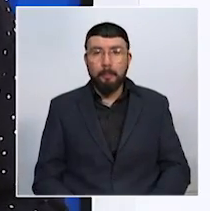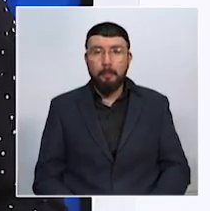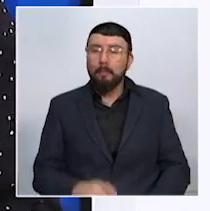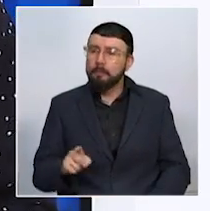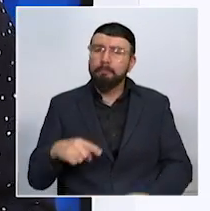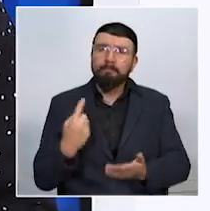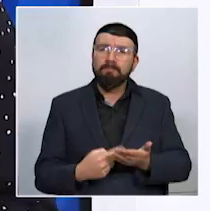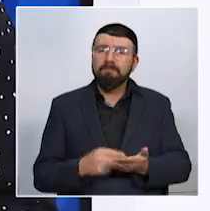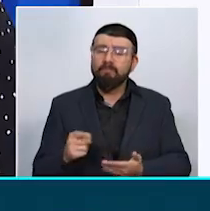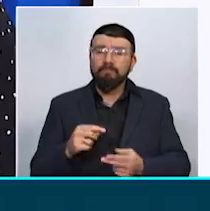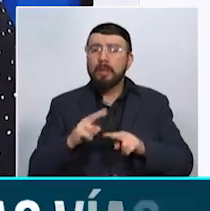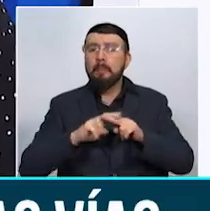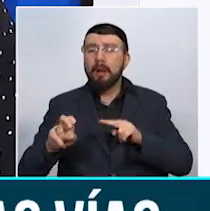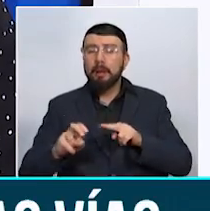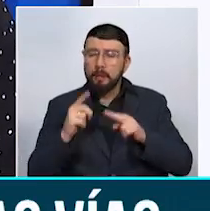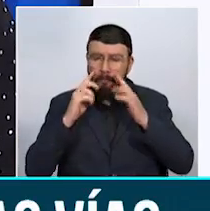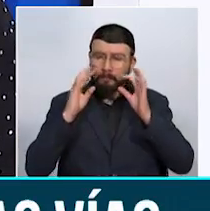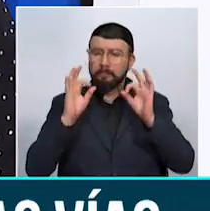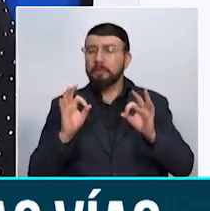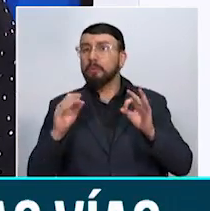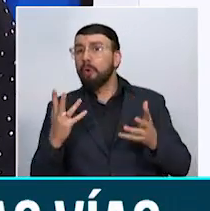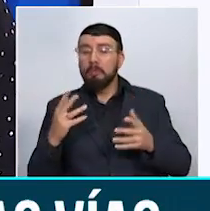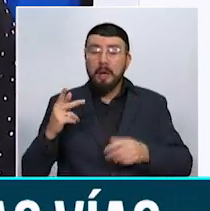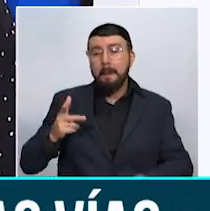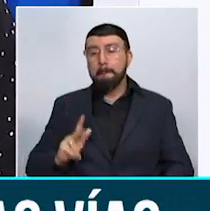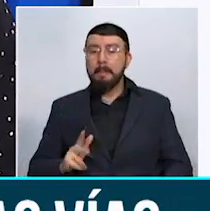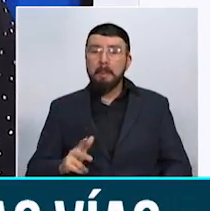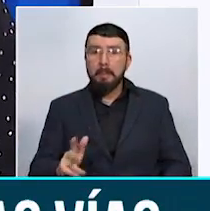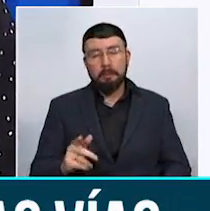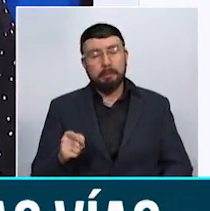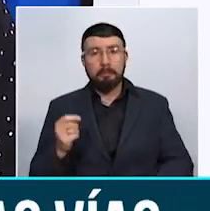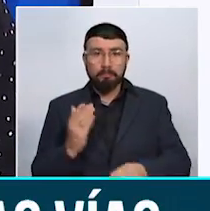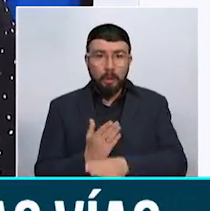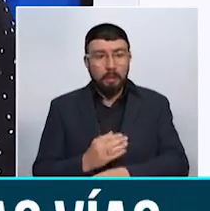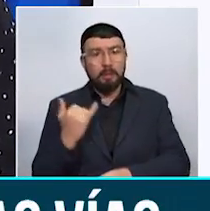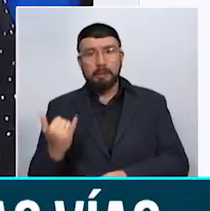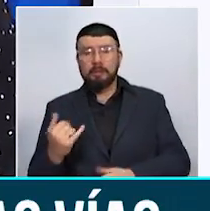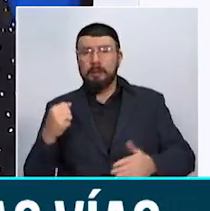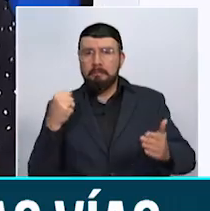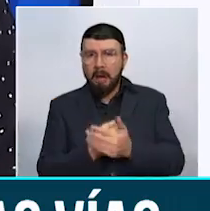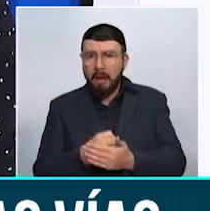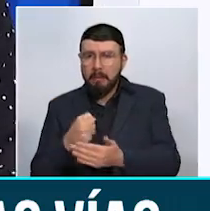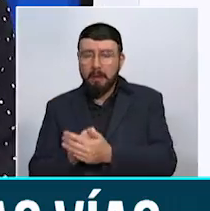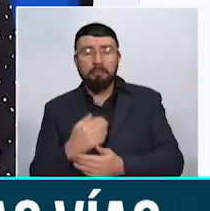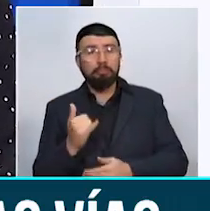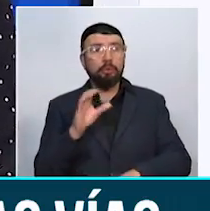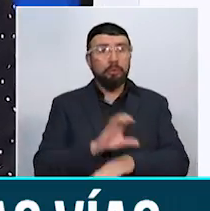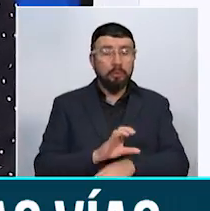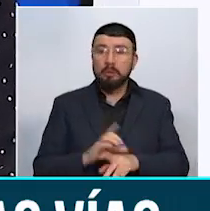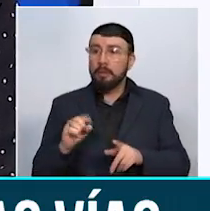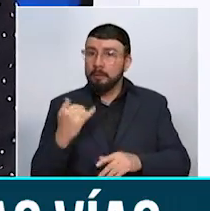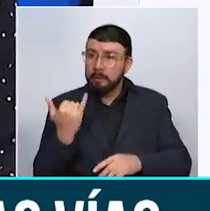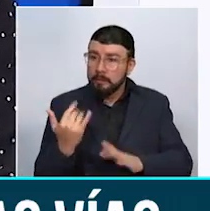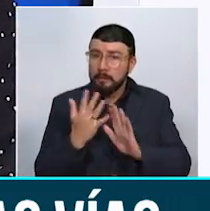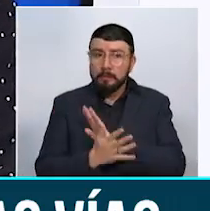debate en Manizales sobre la calidad de los accesos peatonales debido a los accidentes fatales registrados en la ciudad. Además, las autoridades